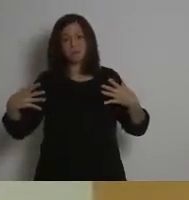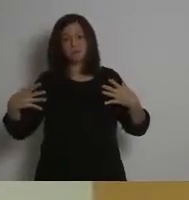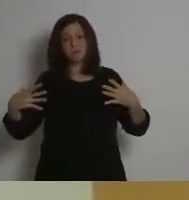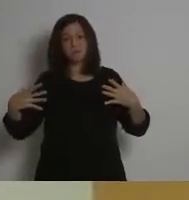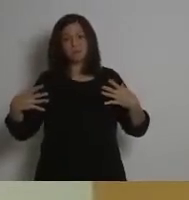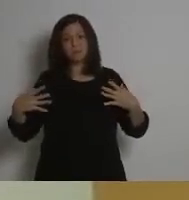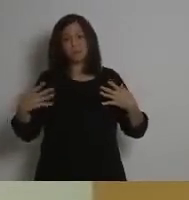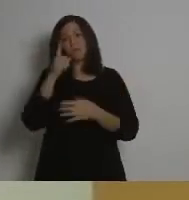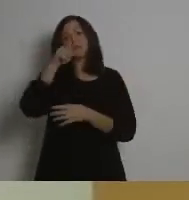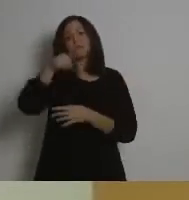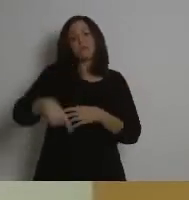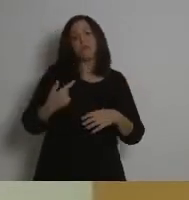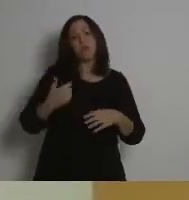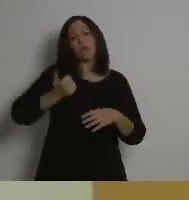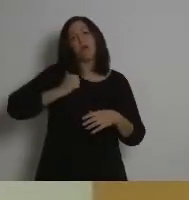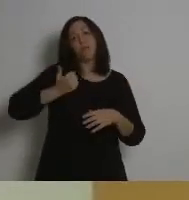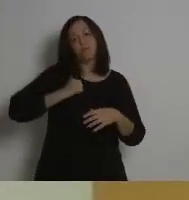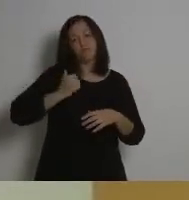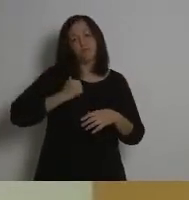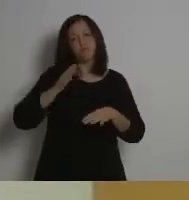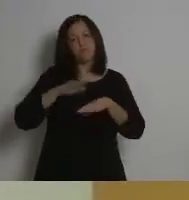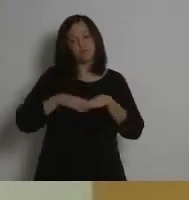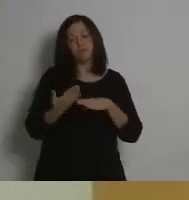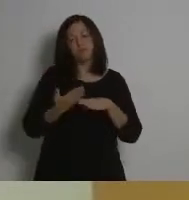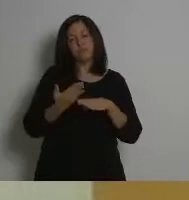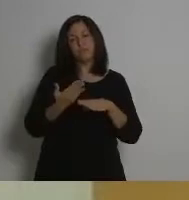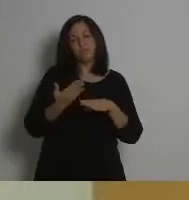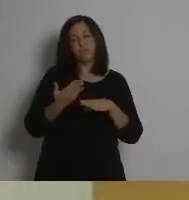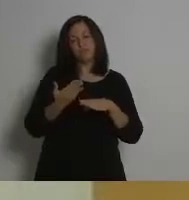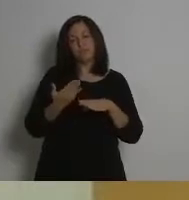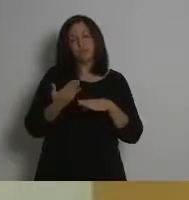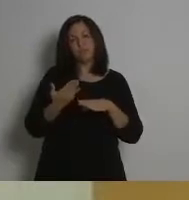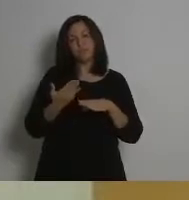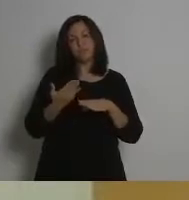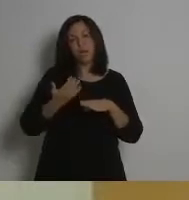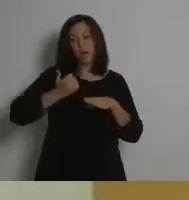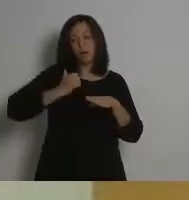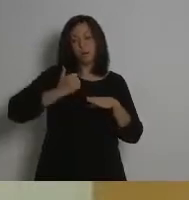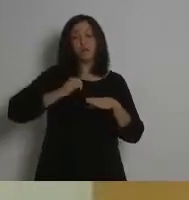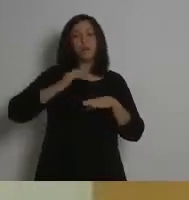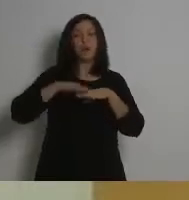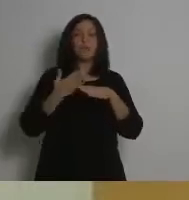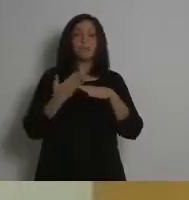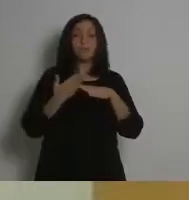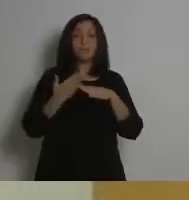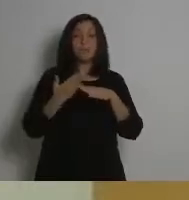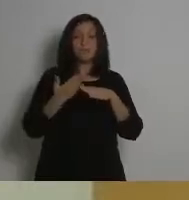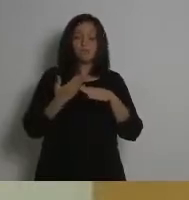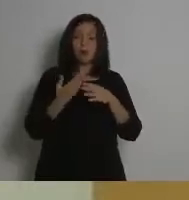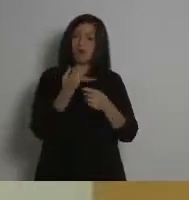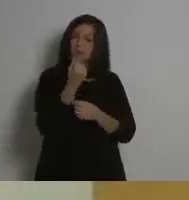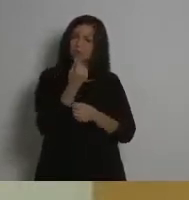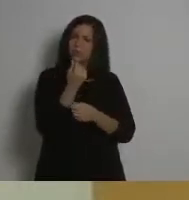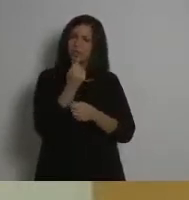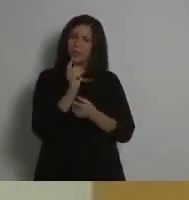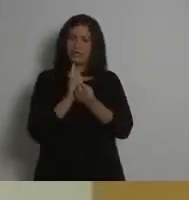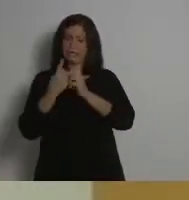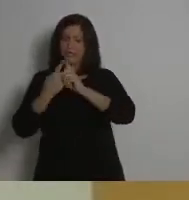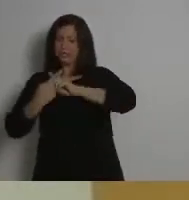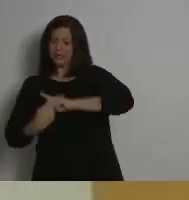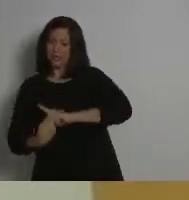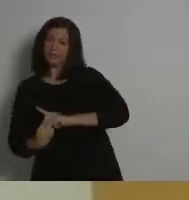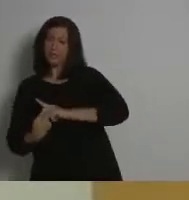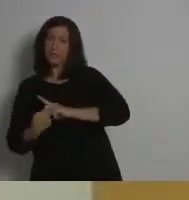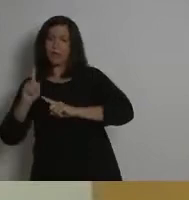ser de otra manera, también ha sido aprovechado por el oligopolio energético que ha aprovechado para convertir sus líneas de